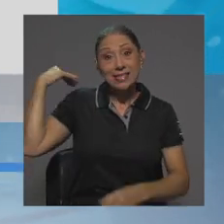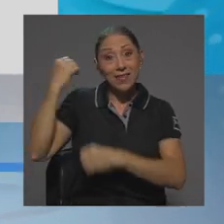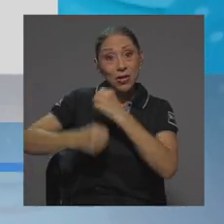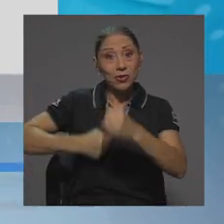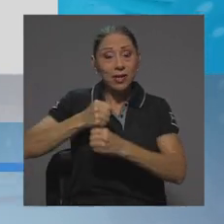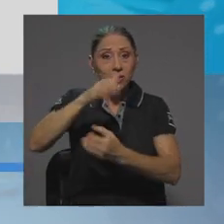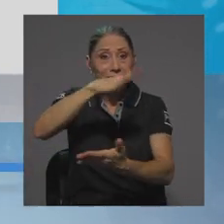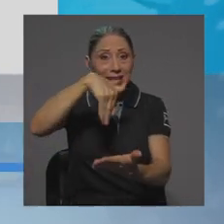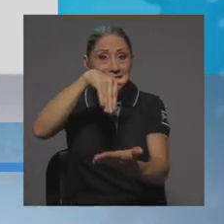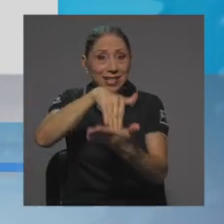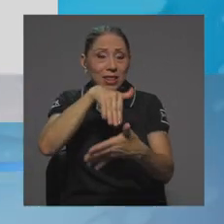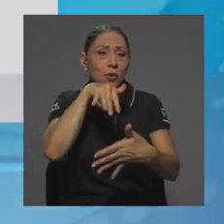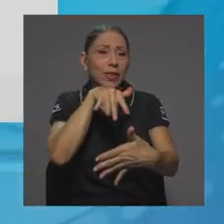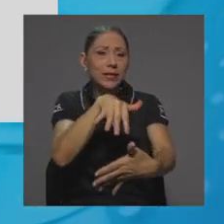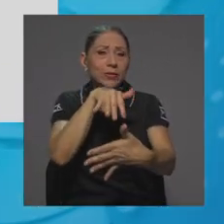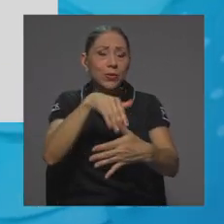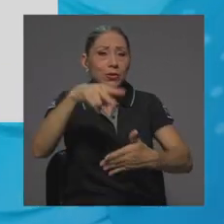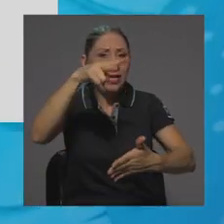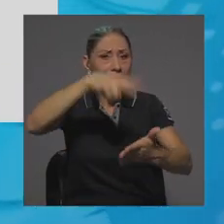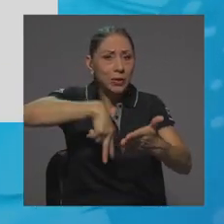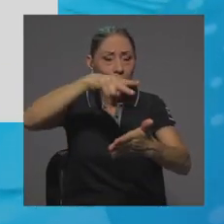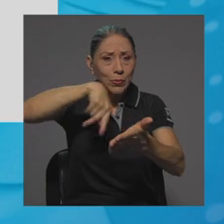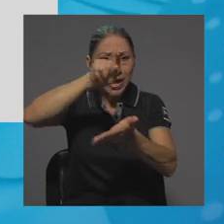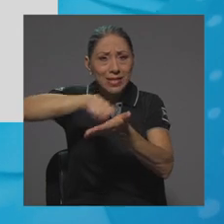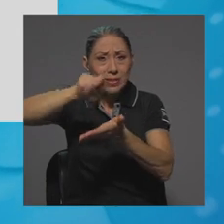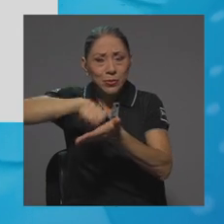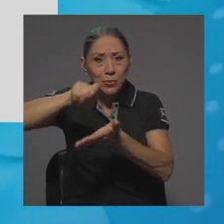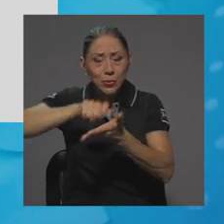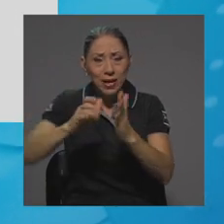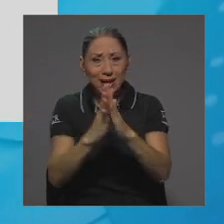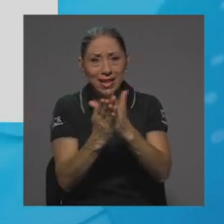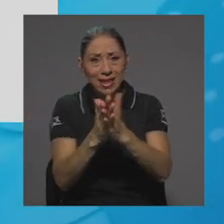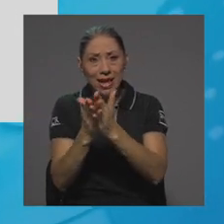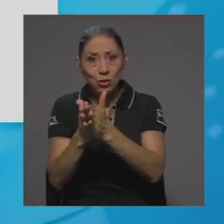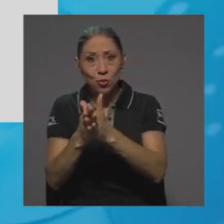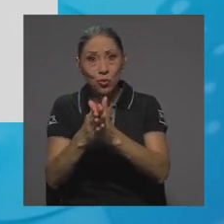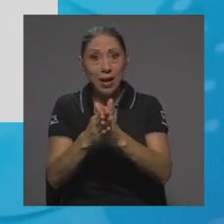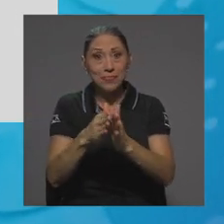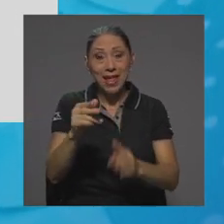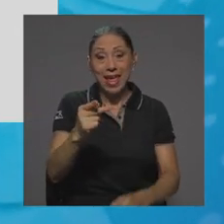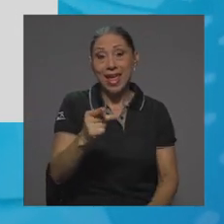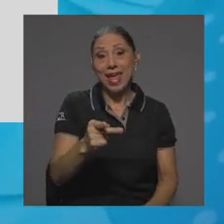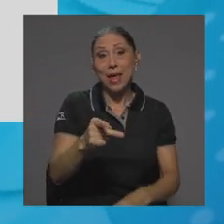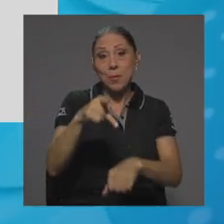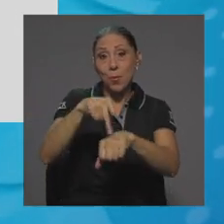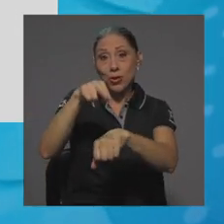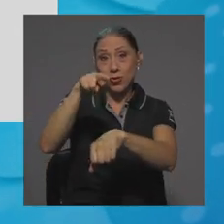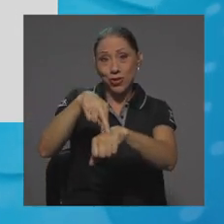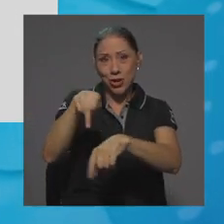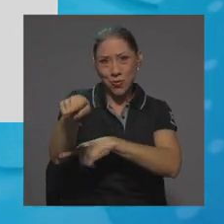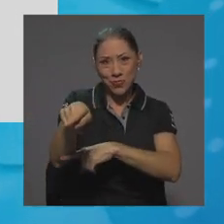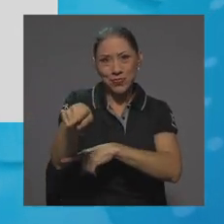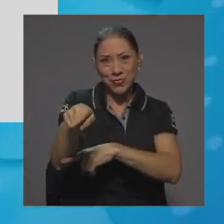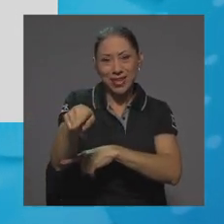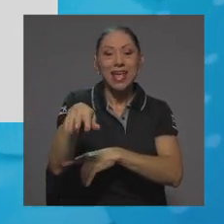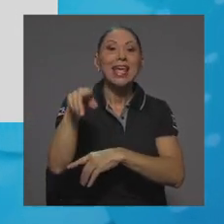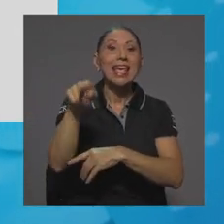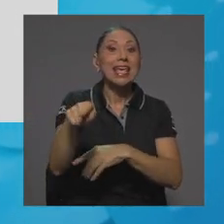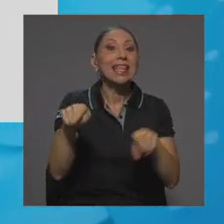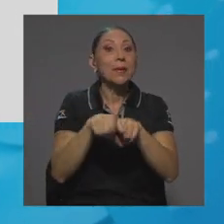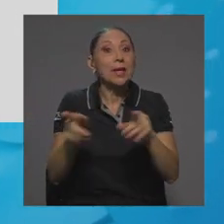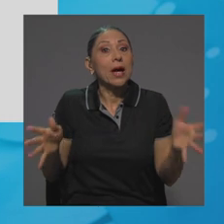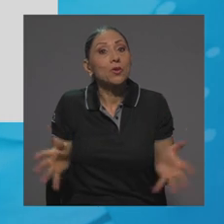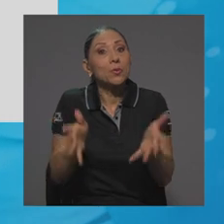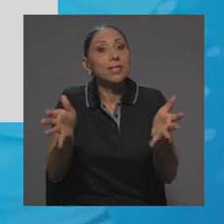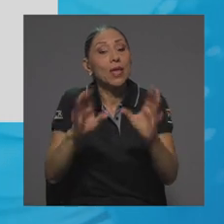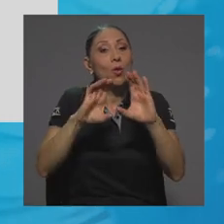el Centro de Estudios de Lectura, Escritura y Literatura, con sede en Puerto Rico y auspiciado por el Comité